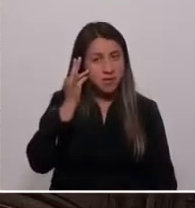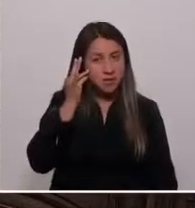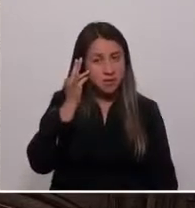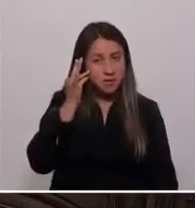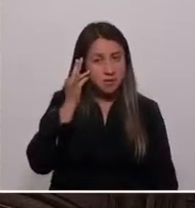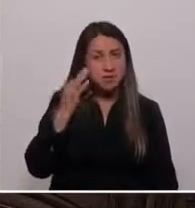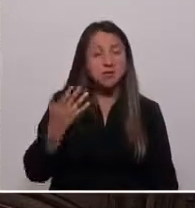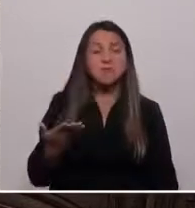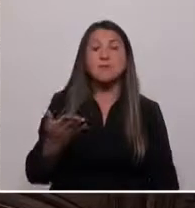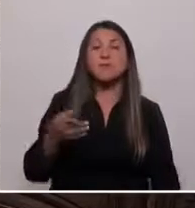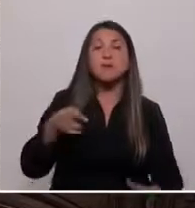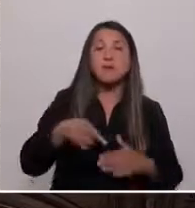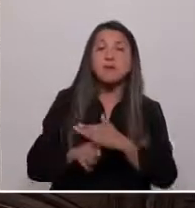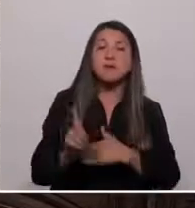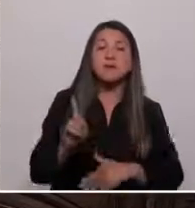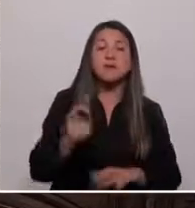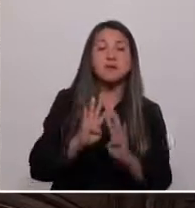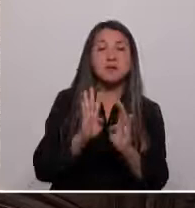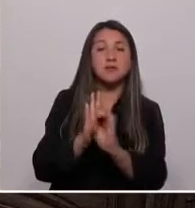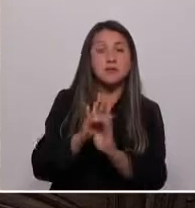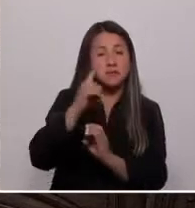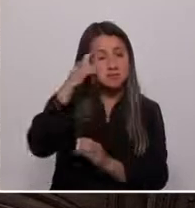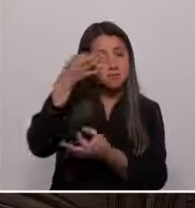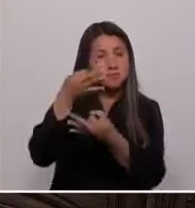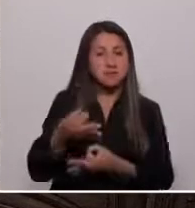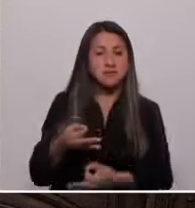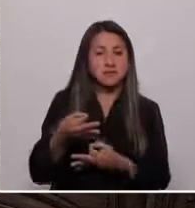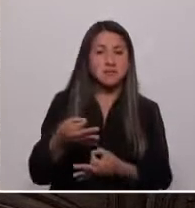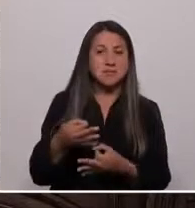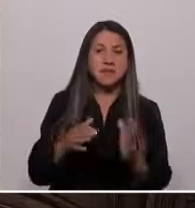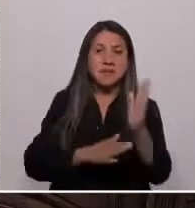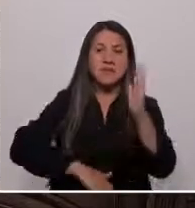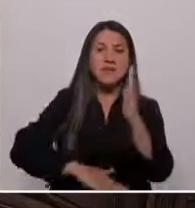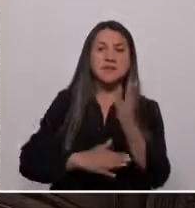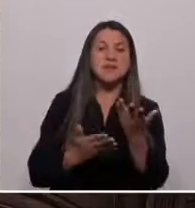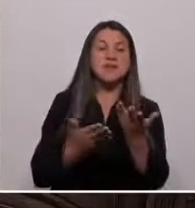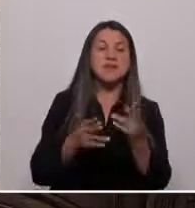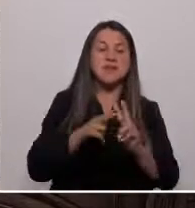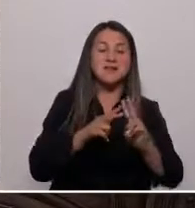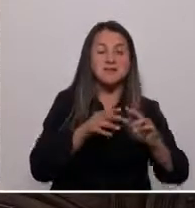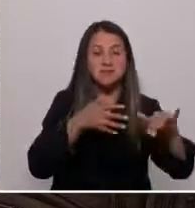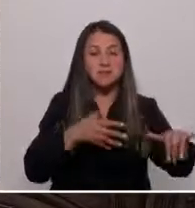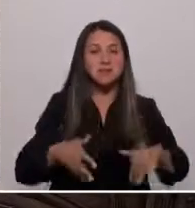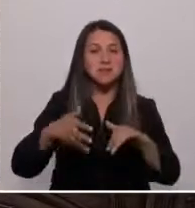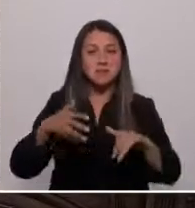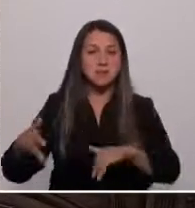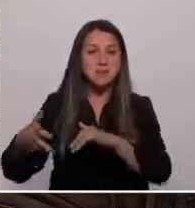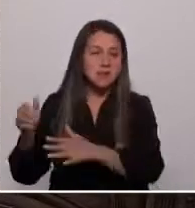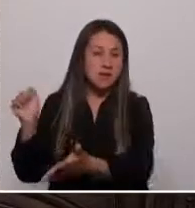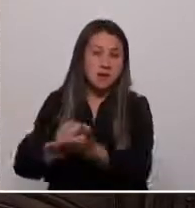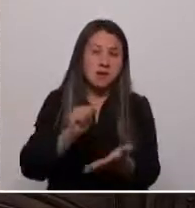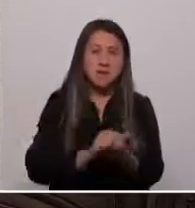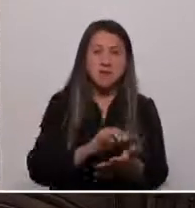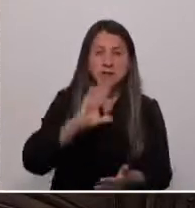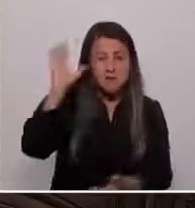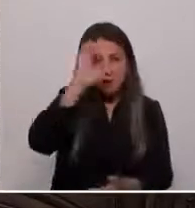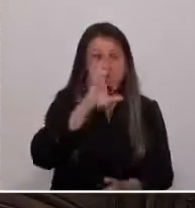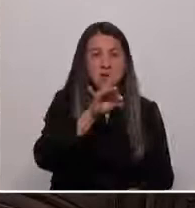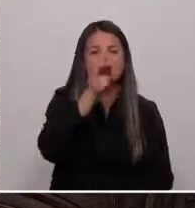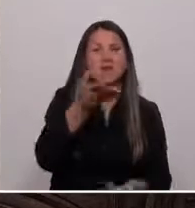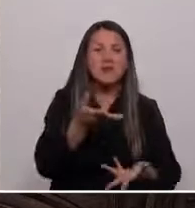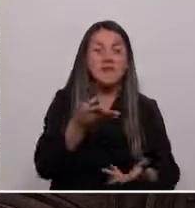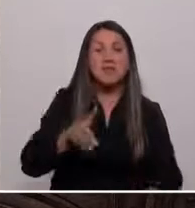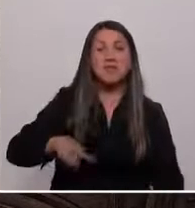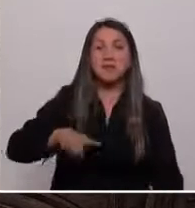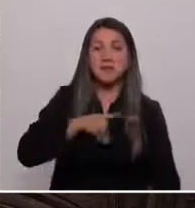la Constituyente con la profunda convicción que si bien la base del estallido social era la búsqueda de dignidad a través del